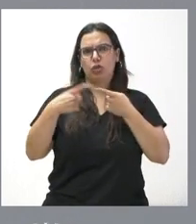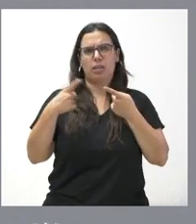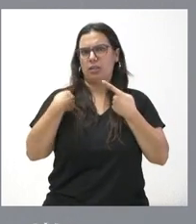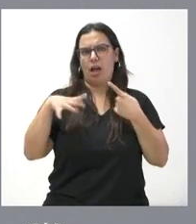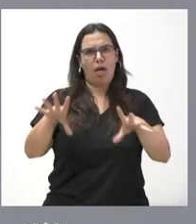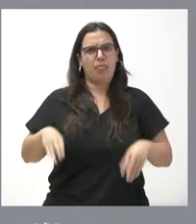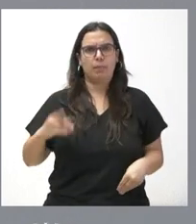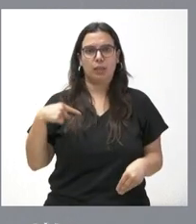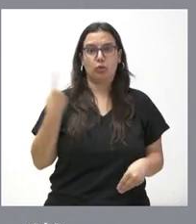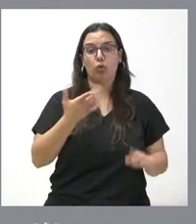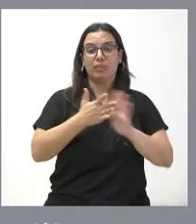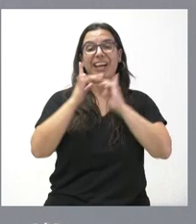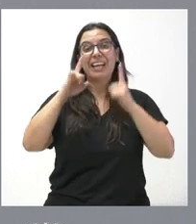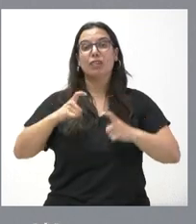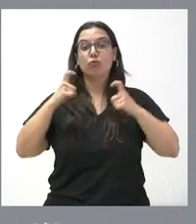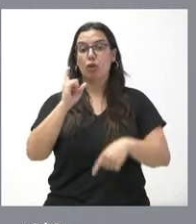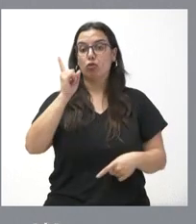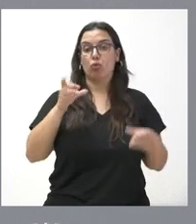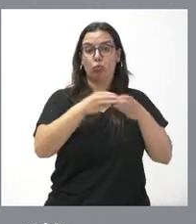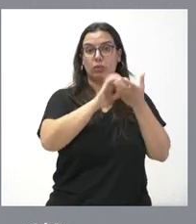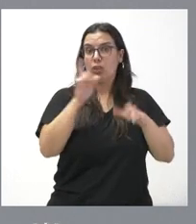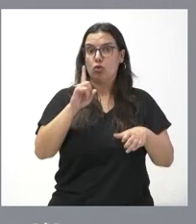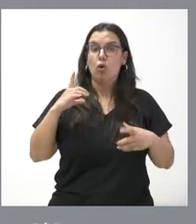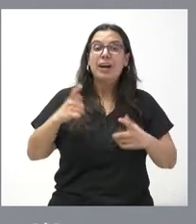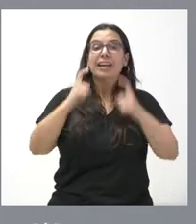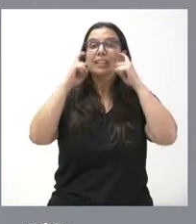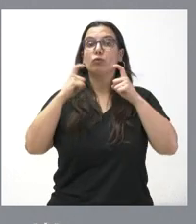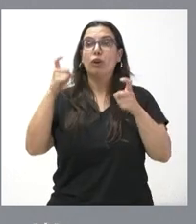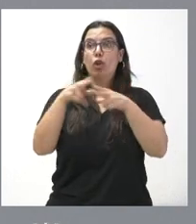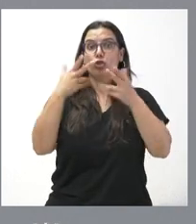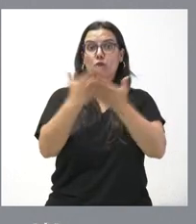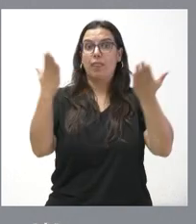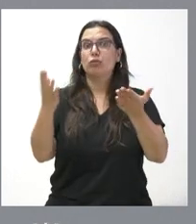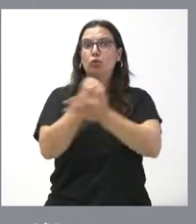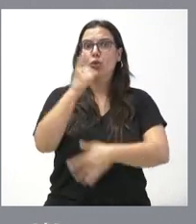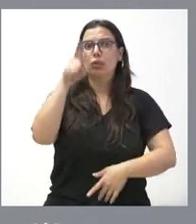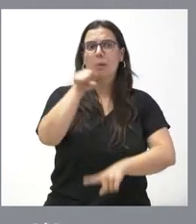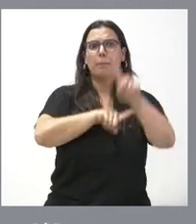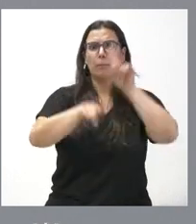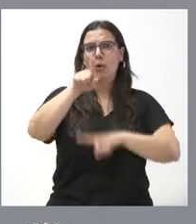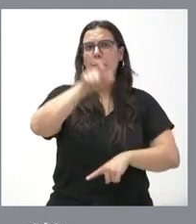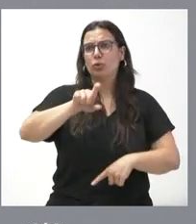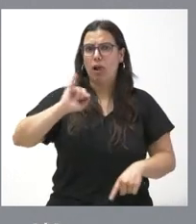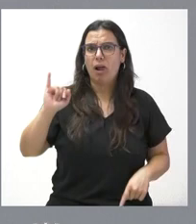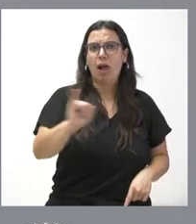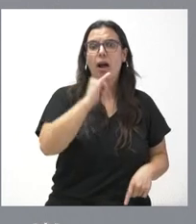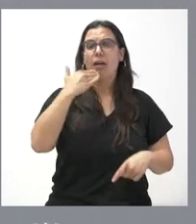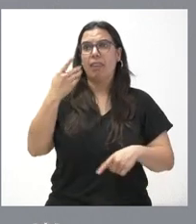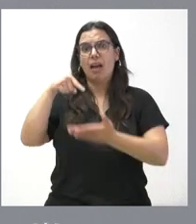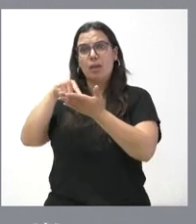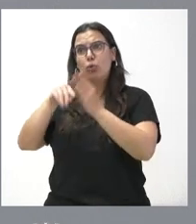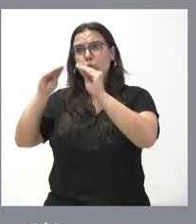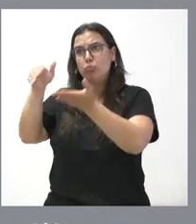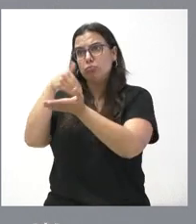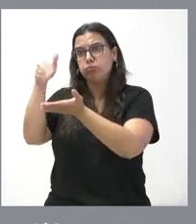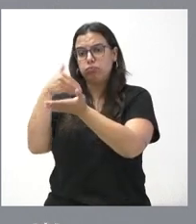no por la Junta de Castilla y León, sino por toda la sociedad de Castilla y León, por muchas personas que también tienen problemas y que a través de sus impuestos ponen fondos para